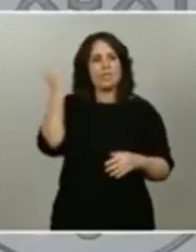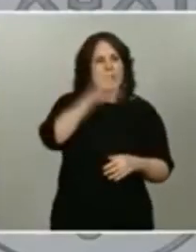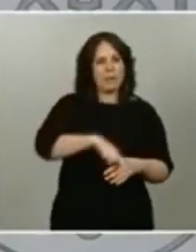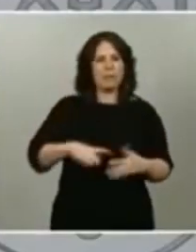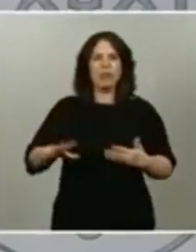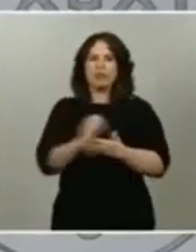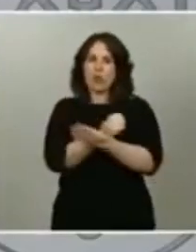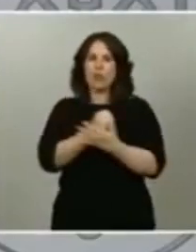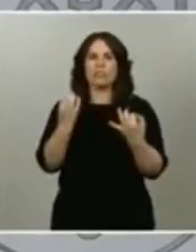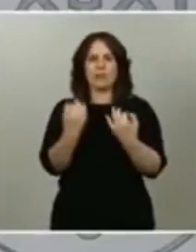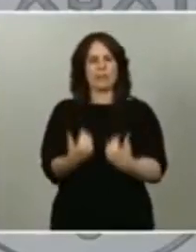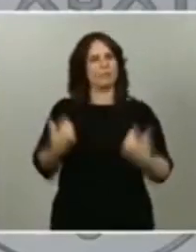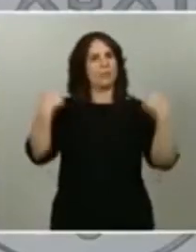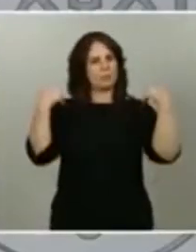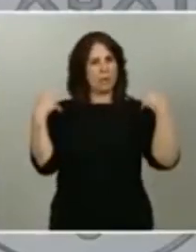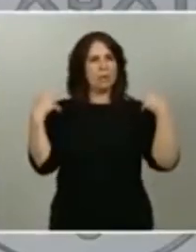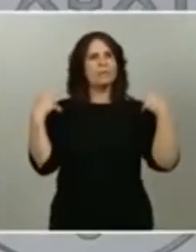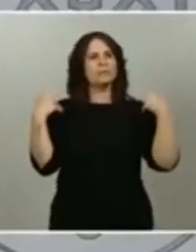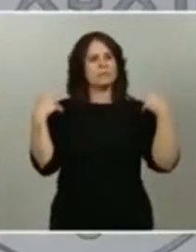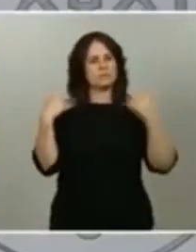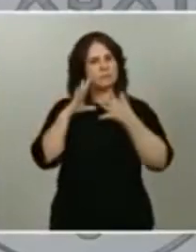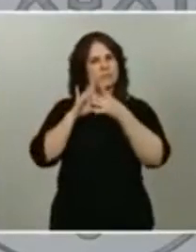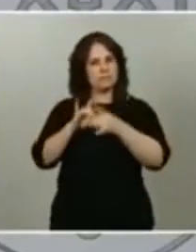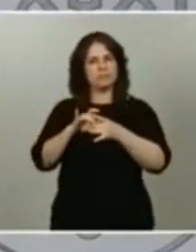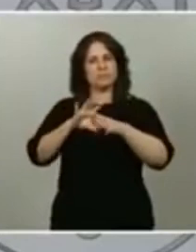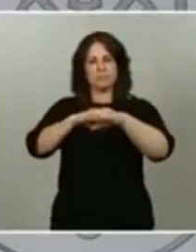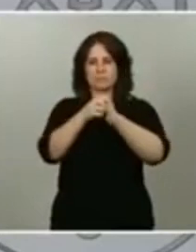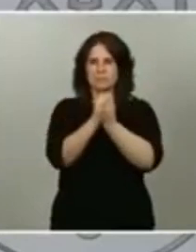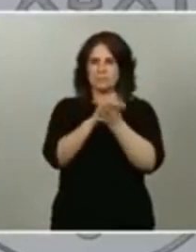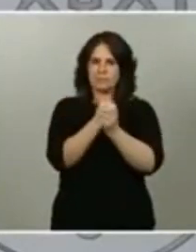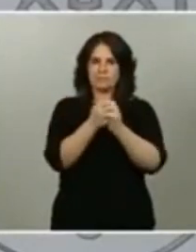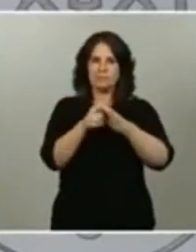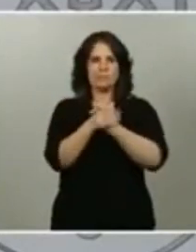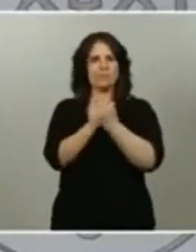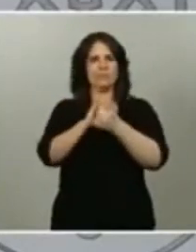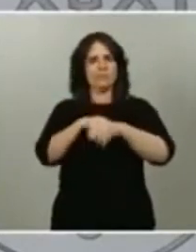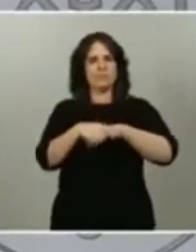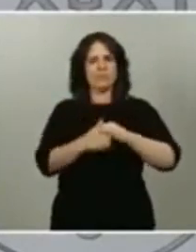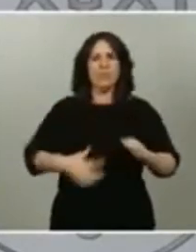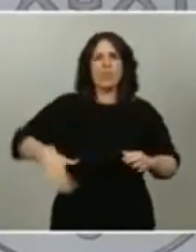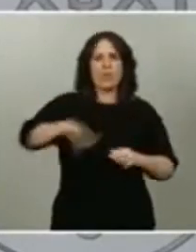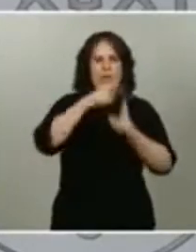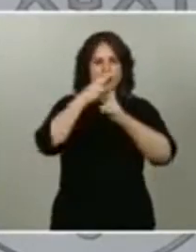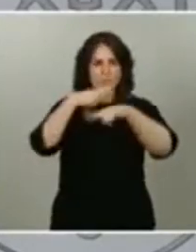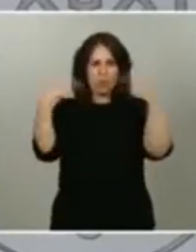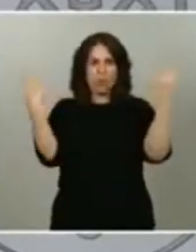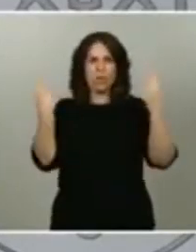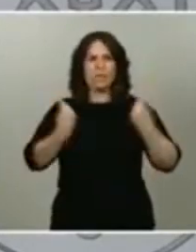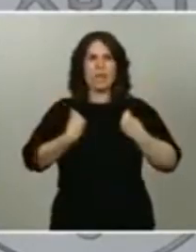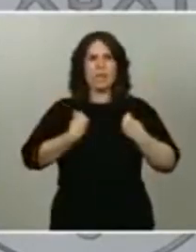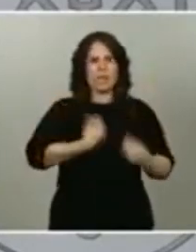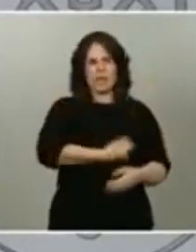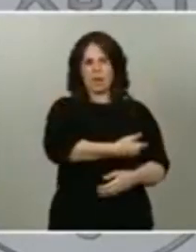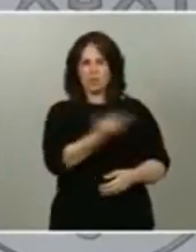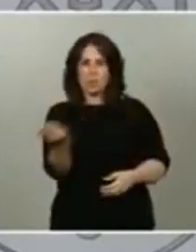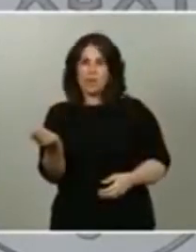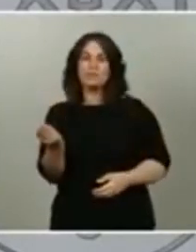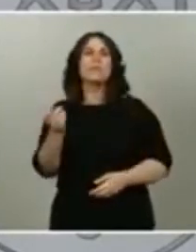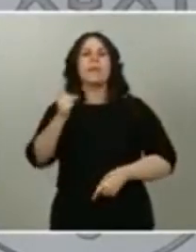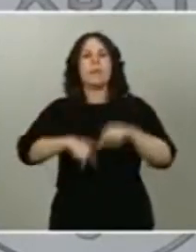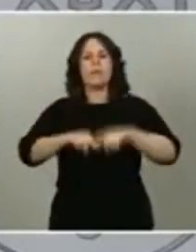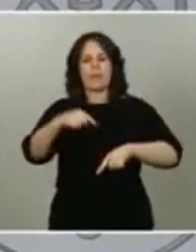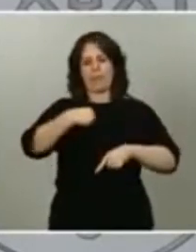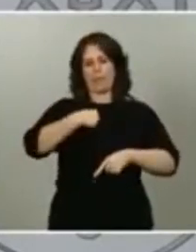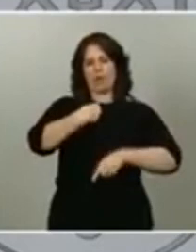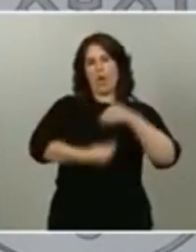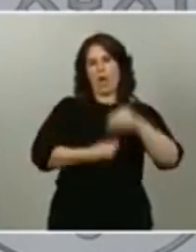responsables en relación con el lavado de manos la limpieza de los lugares públicos la vida de los demás depende de nuestros hábitos por